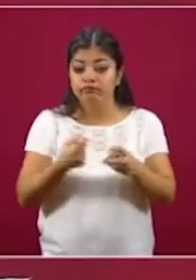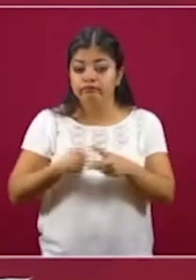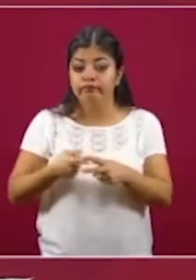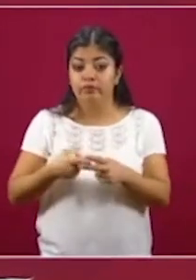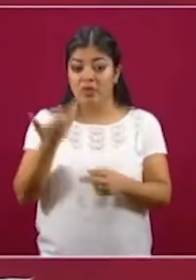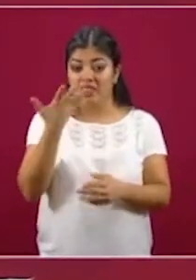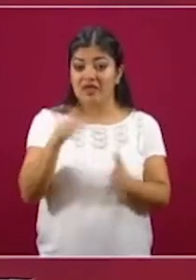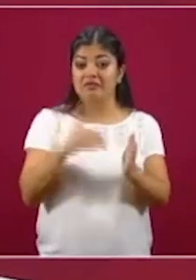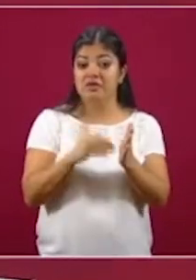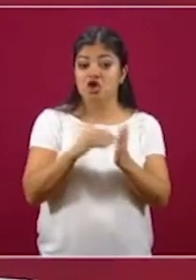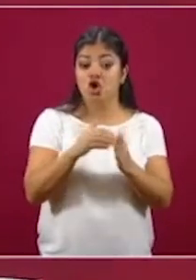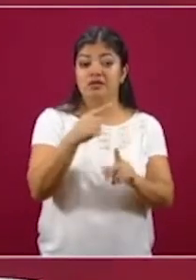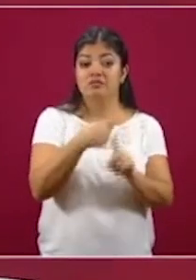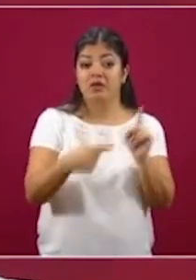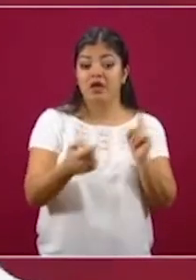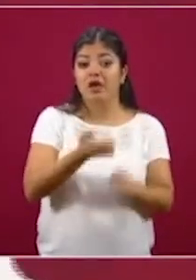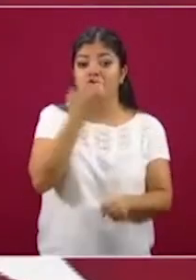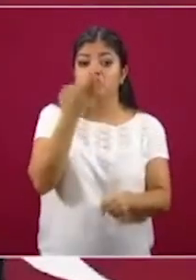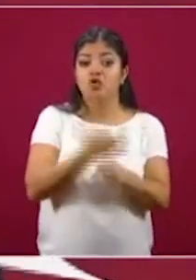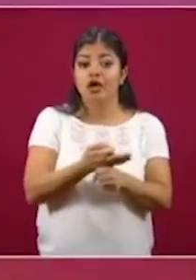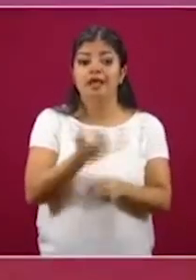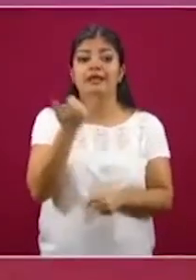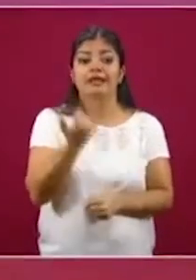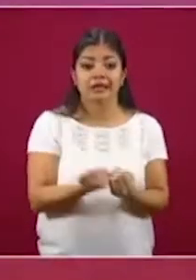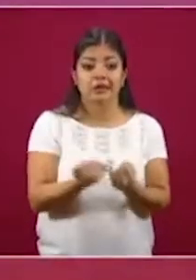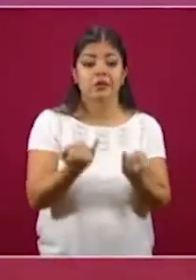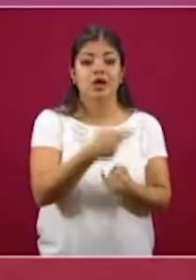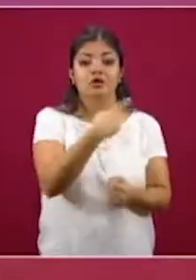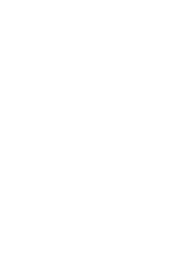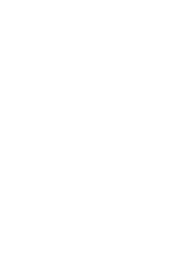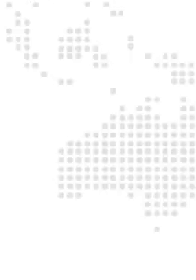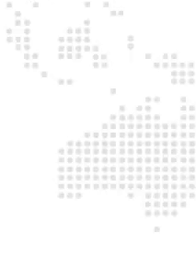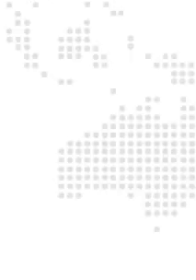medio de estudiantes y familias beneficiadas.